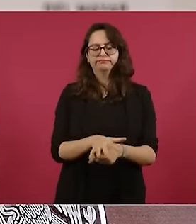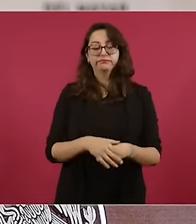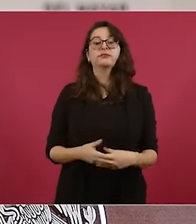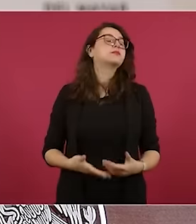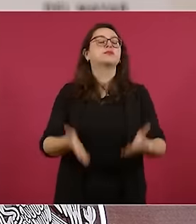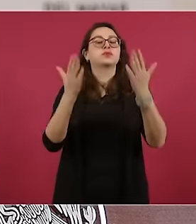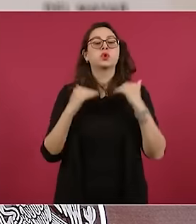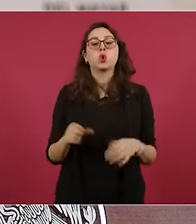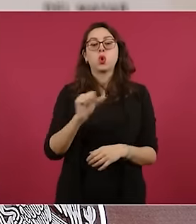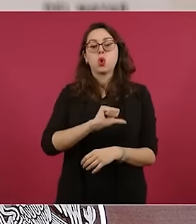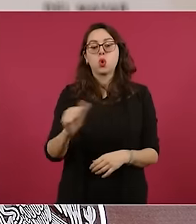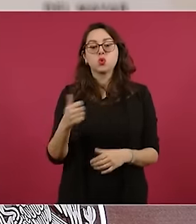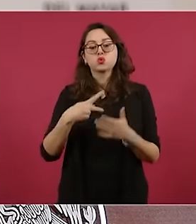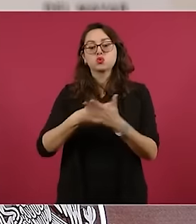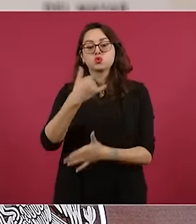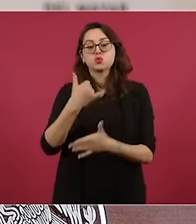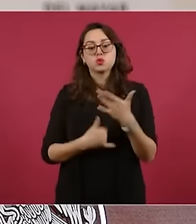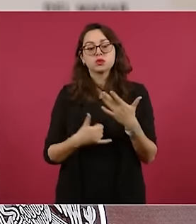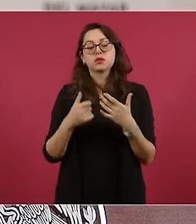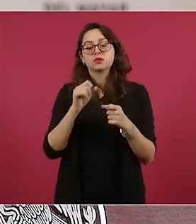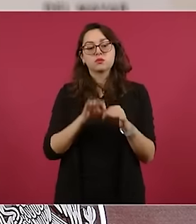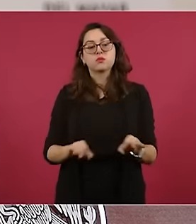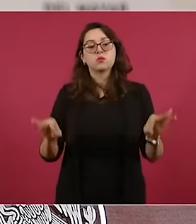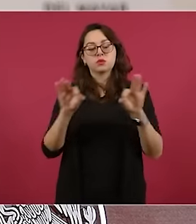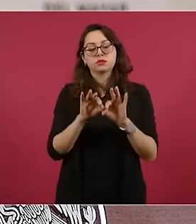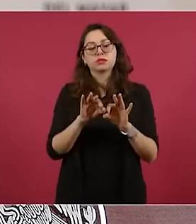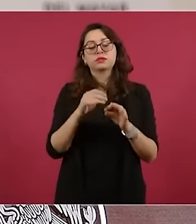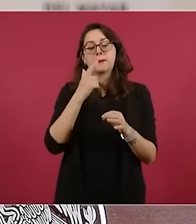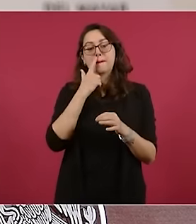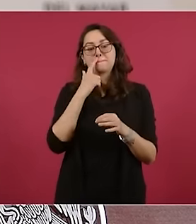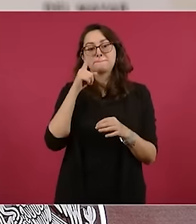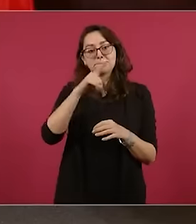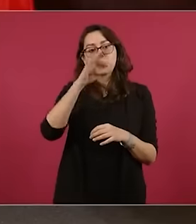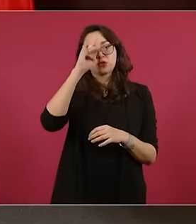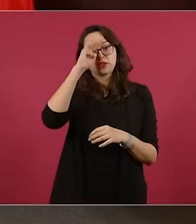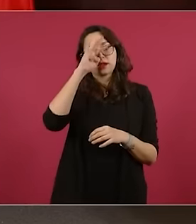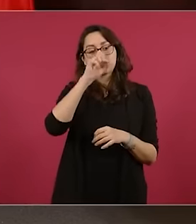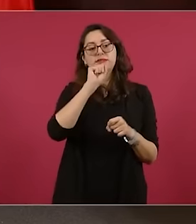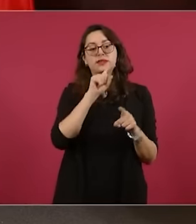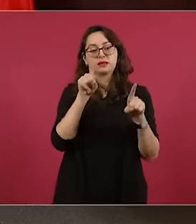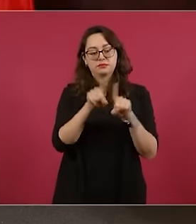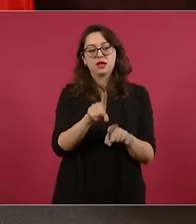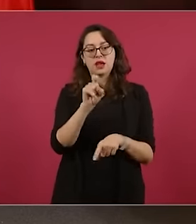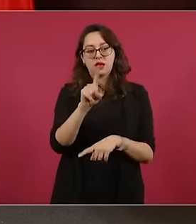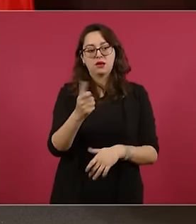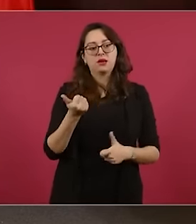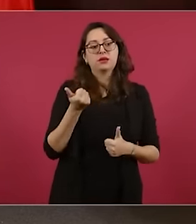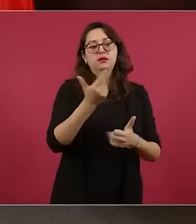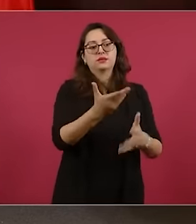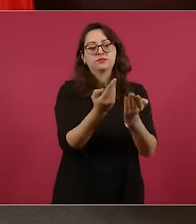proyectos para abastecer de agua la zona metropolitana de Monterrey es la Presa Libertad.